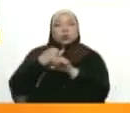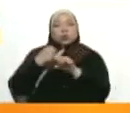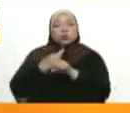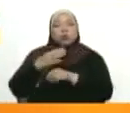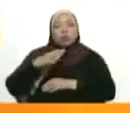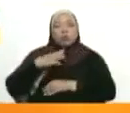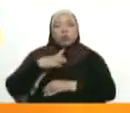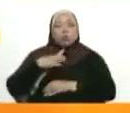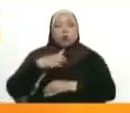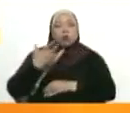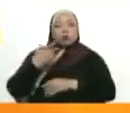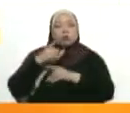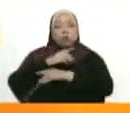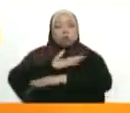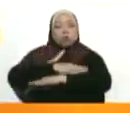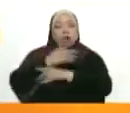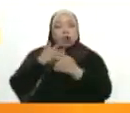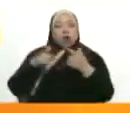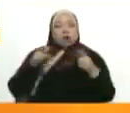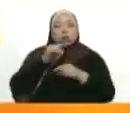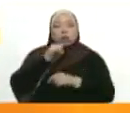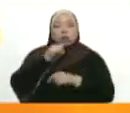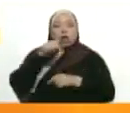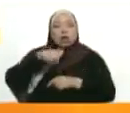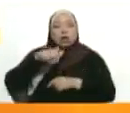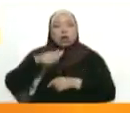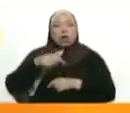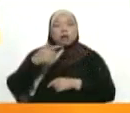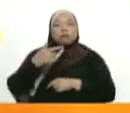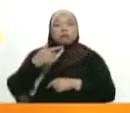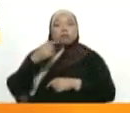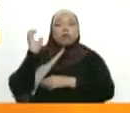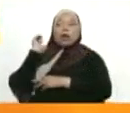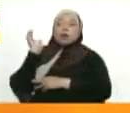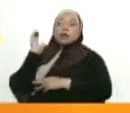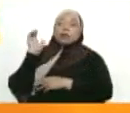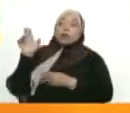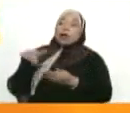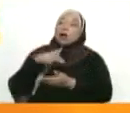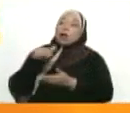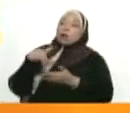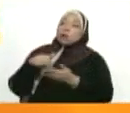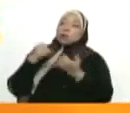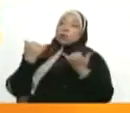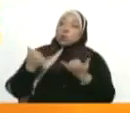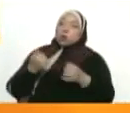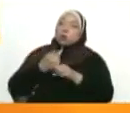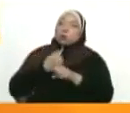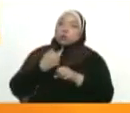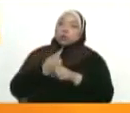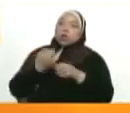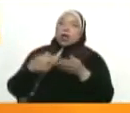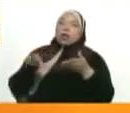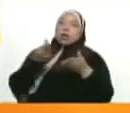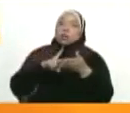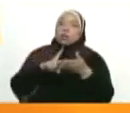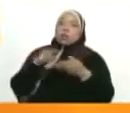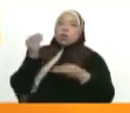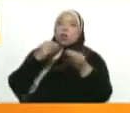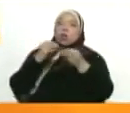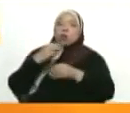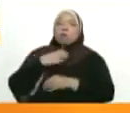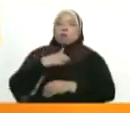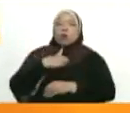le podrá dar seguridad al ciudadano. Esta Asamblea Nacional está comprometida, y lo vamos a repetir cada vez que sea